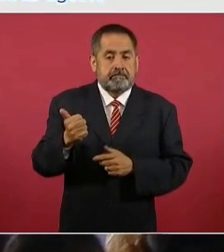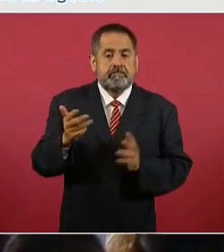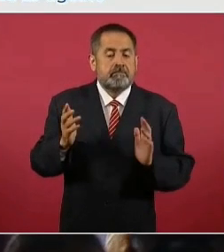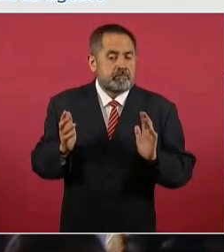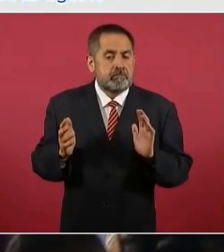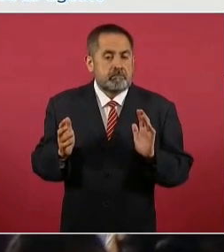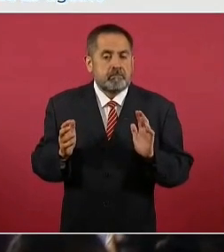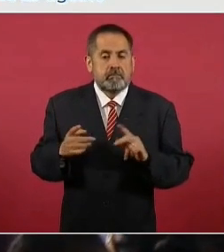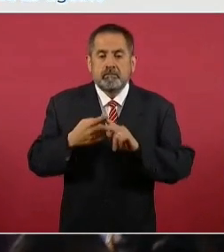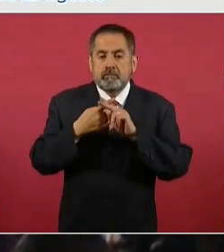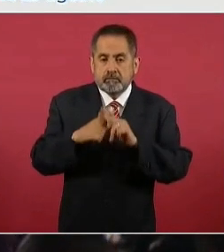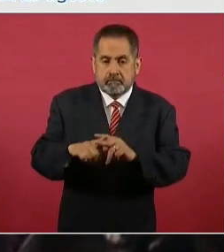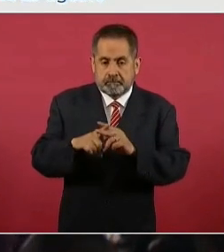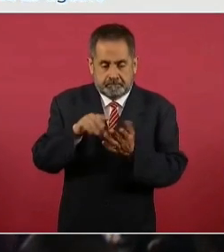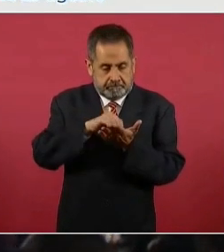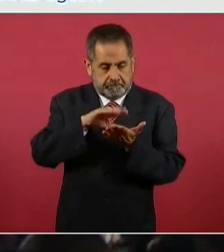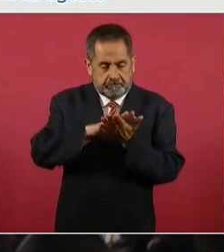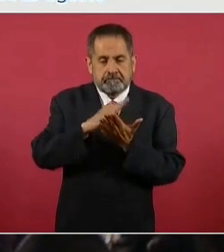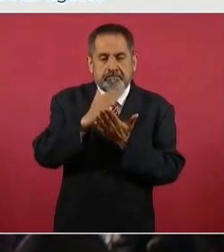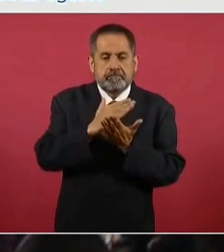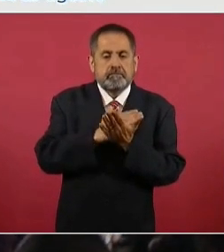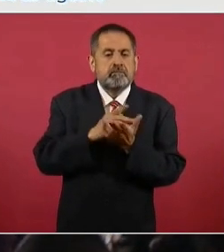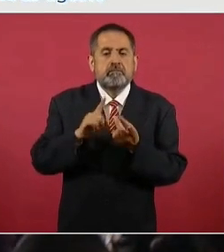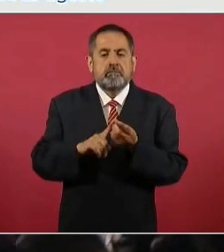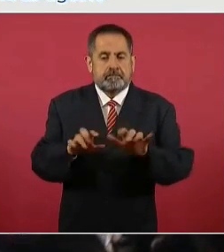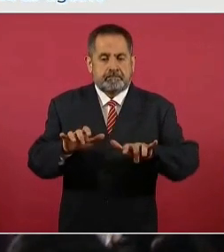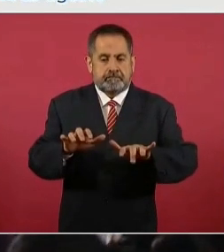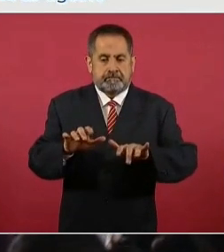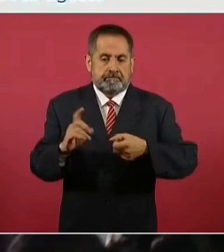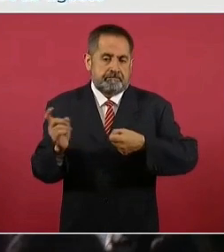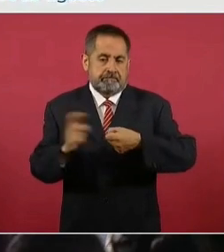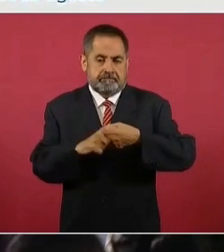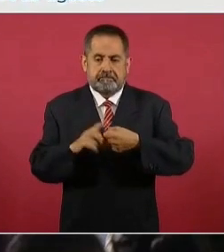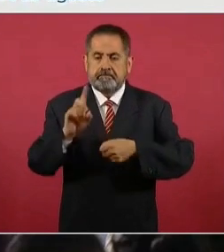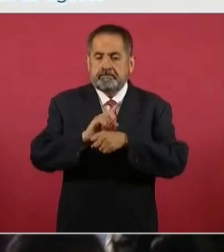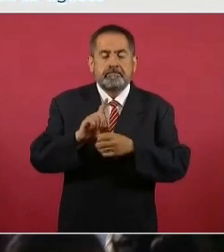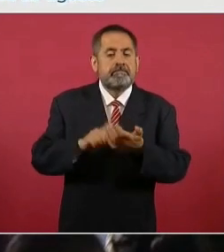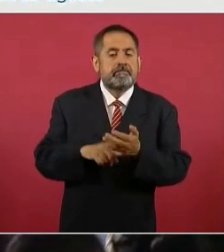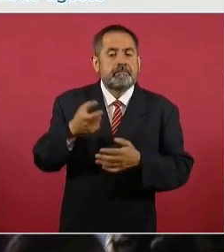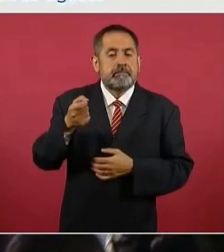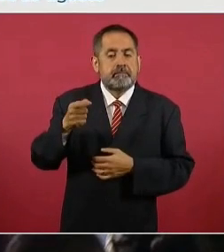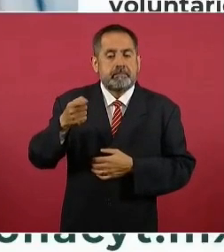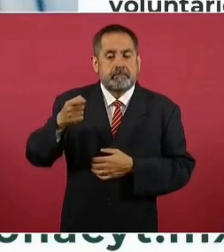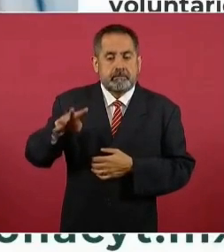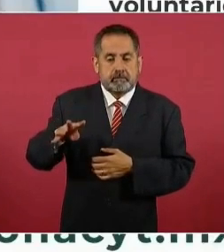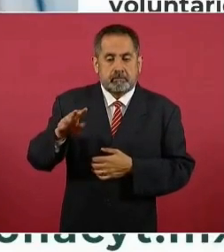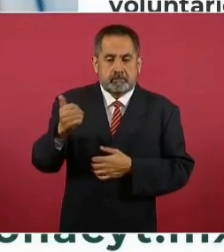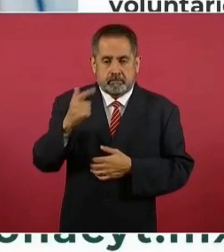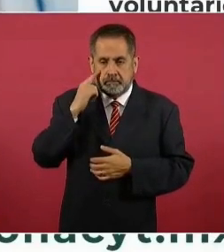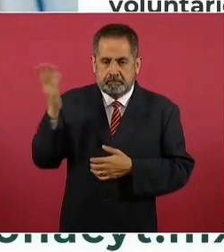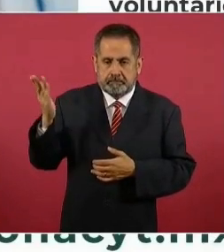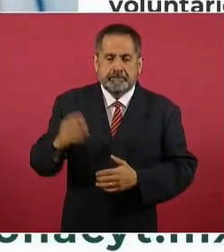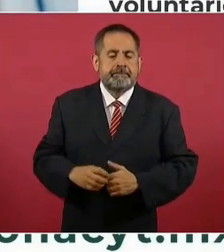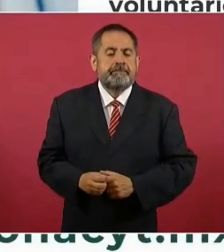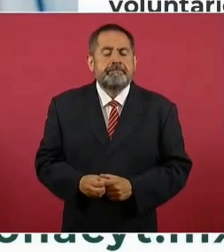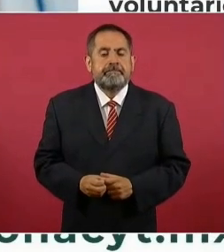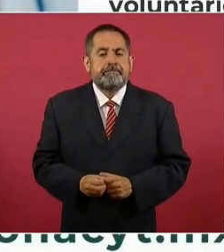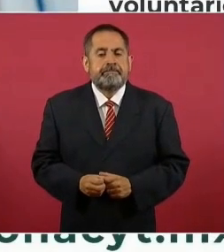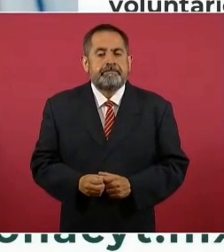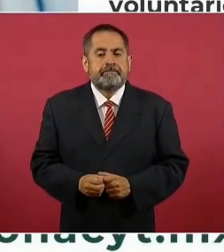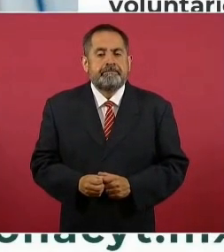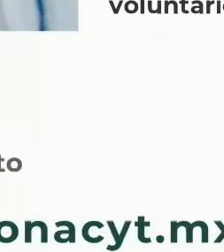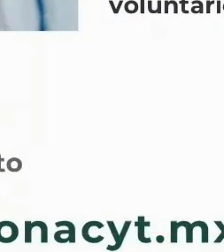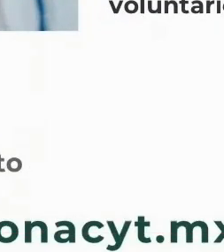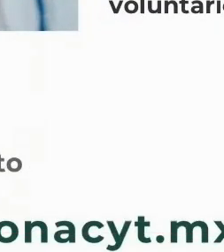el inicio del registro en línea será el 29 de agosto, aquí les estoy compartiendo la página. Se pueden